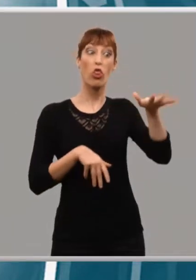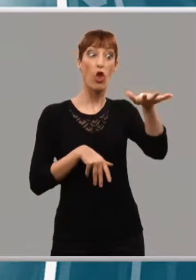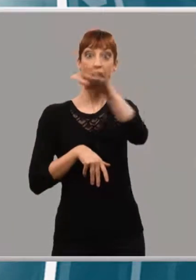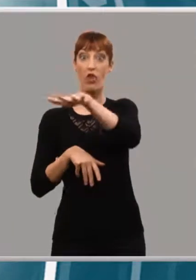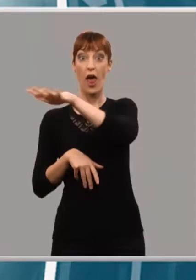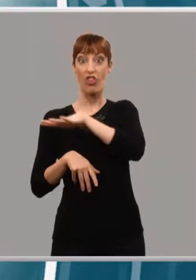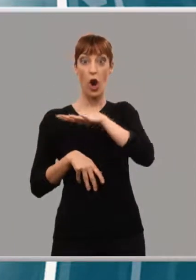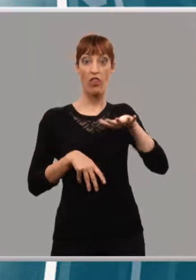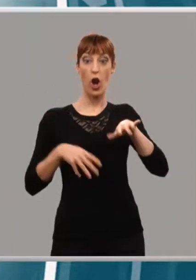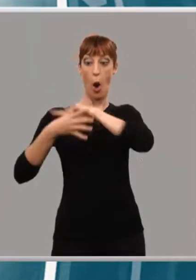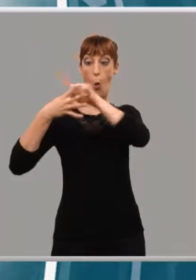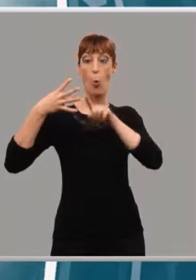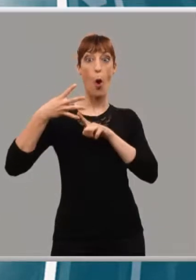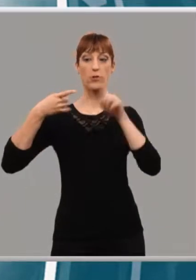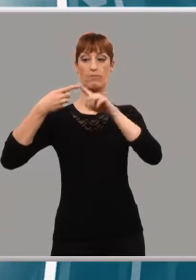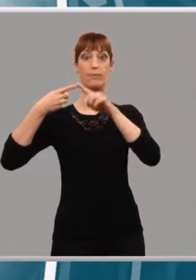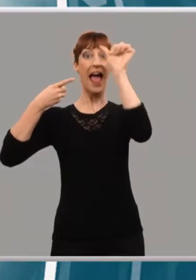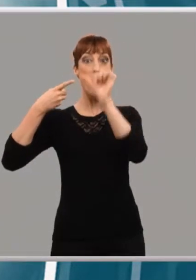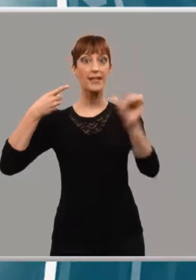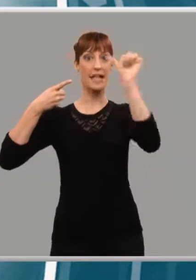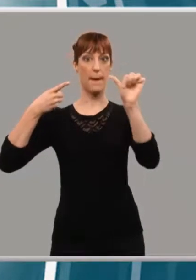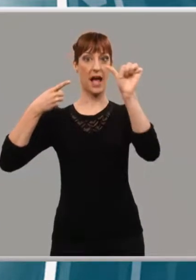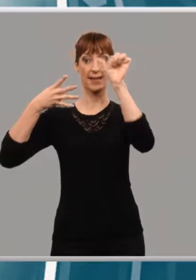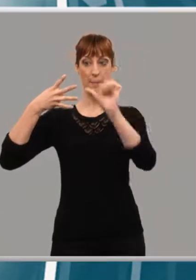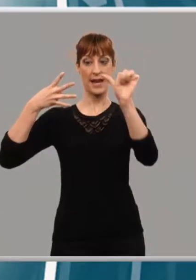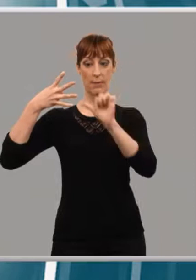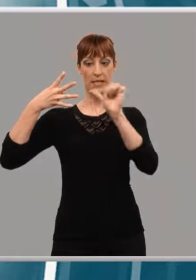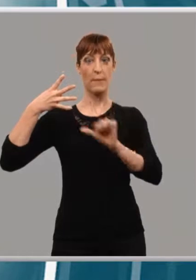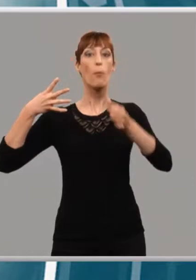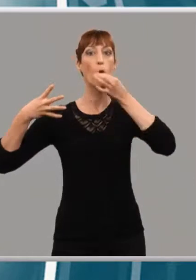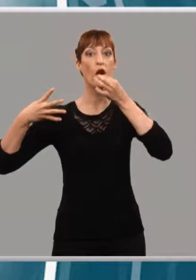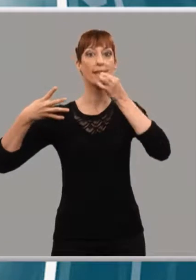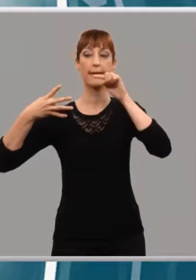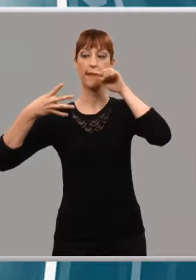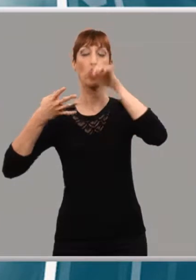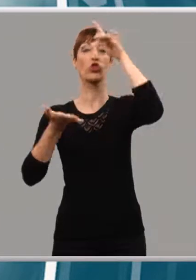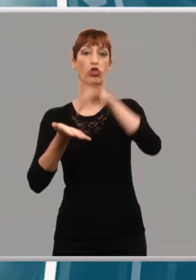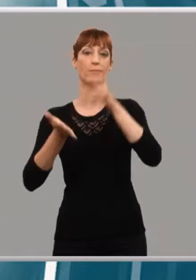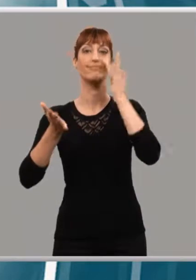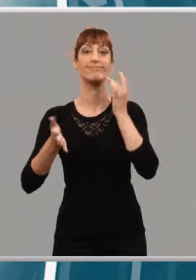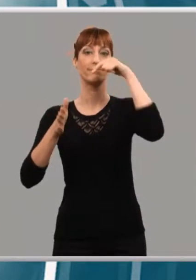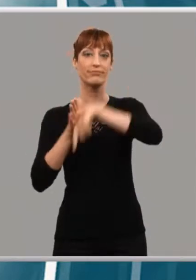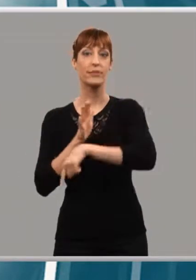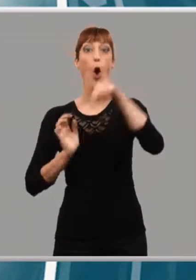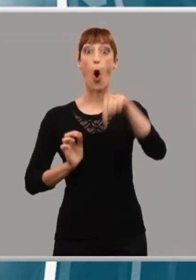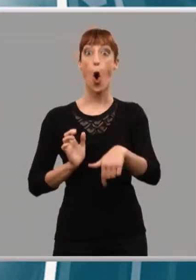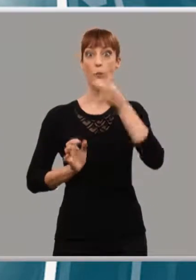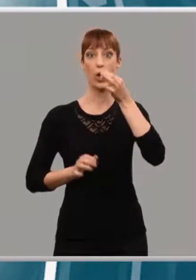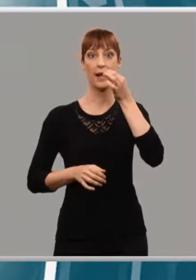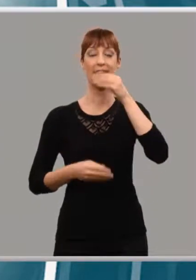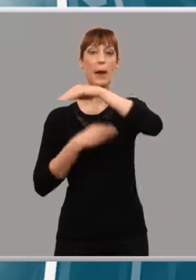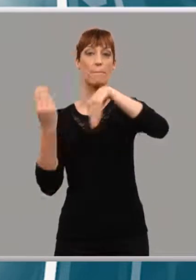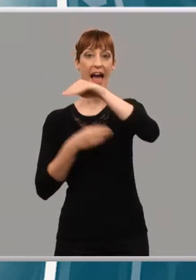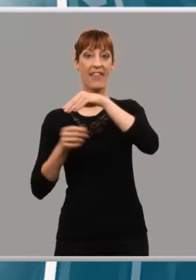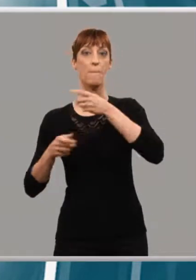actuar sobre una por las tardes. Hoy por la tarde se va a actuar en la zona comprendida entre la Plaza del Mercado, 12